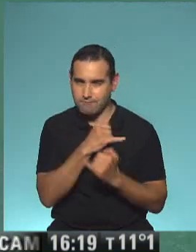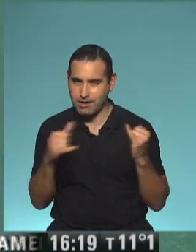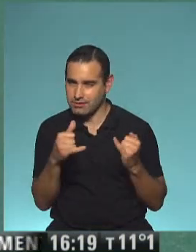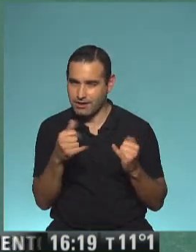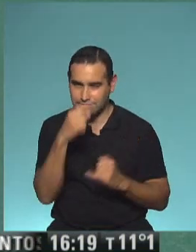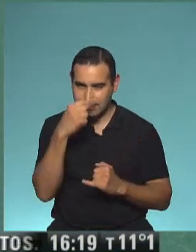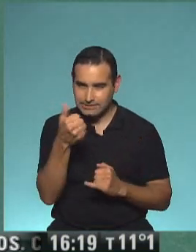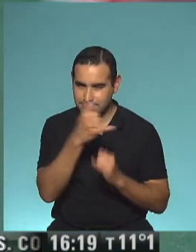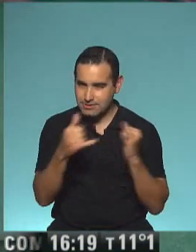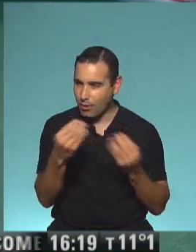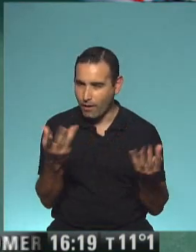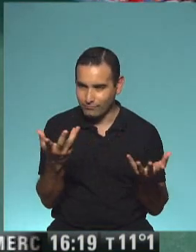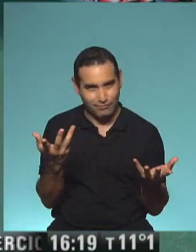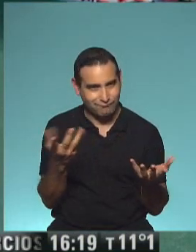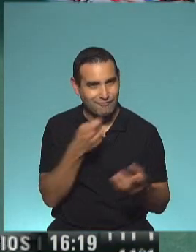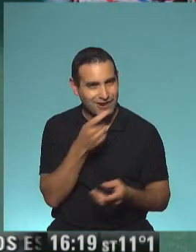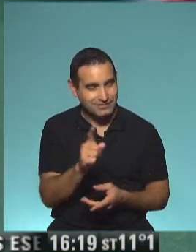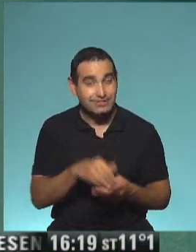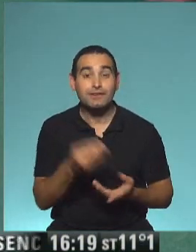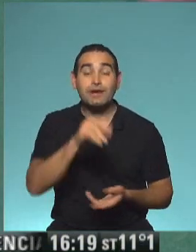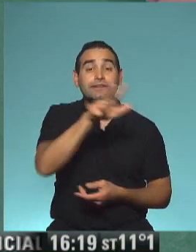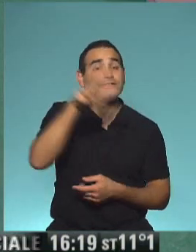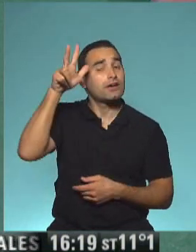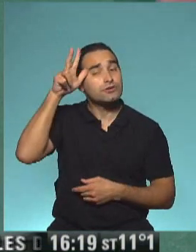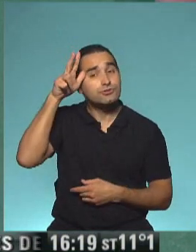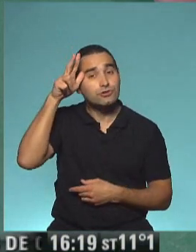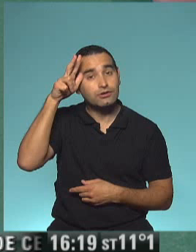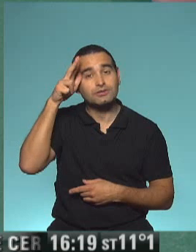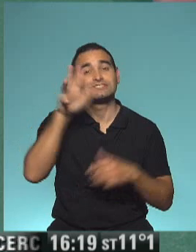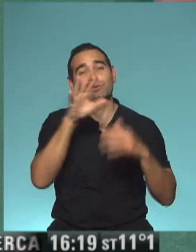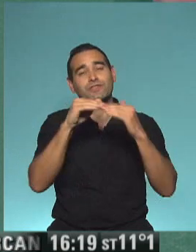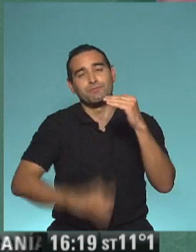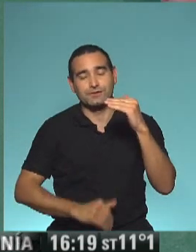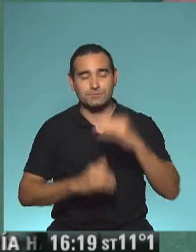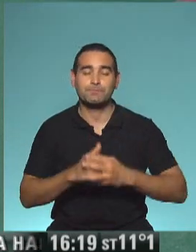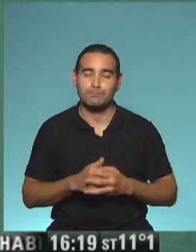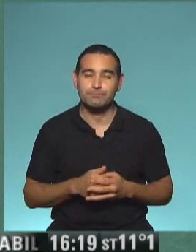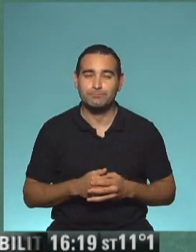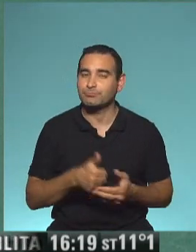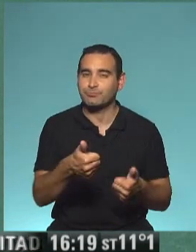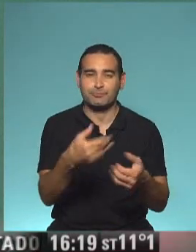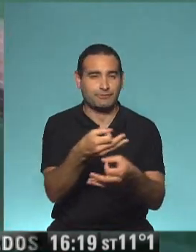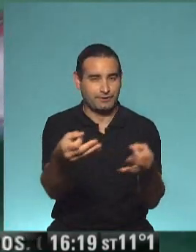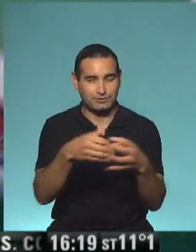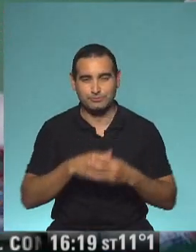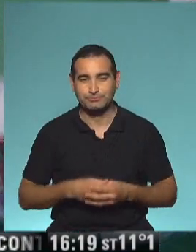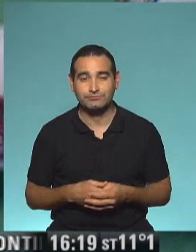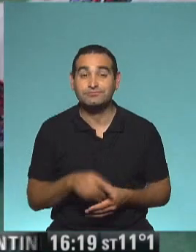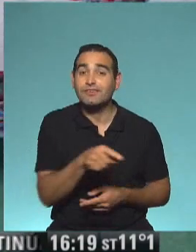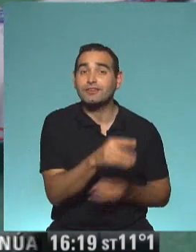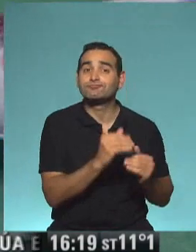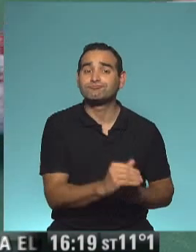76. La verdad que no. Y 38 es menor que 50. Menor que 50. Entonces está perfecto. Y acá.